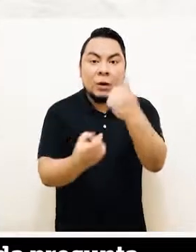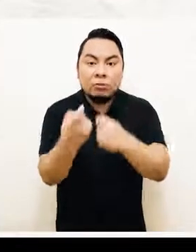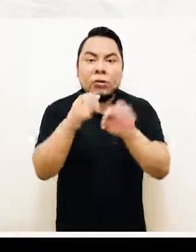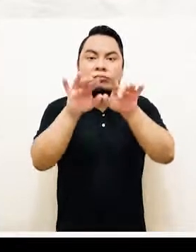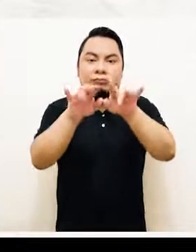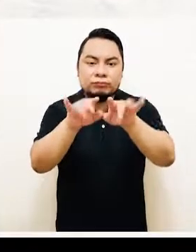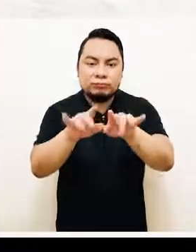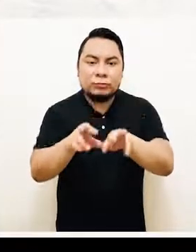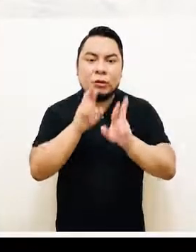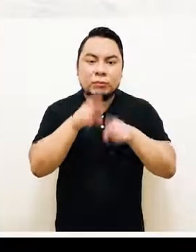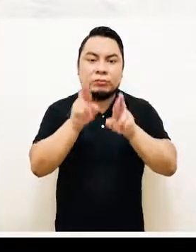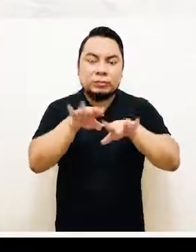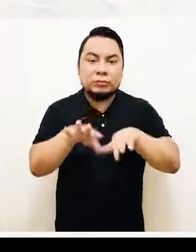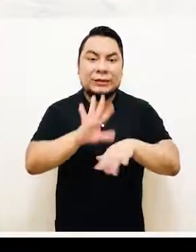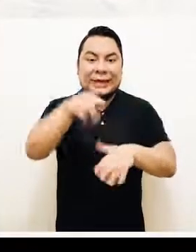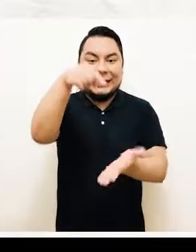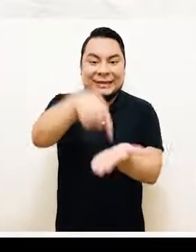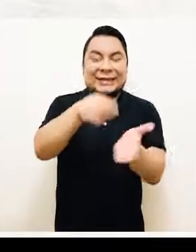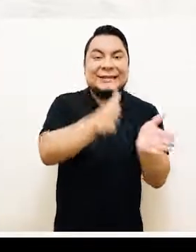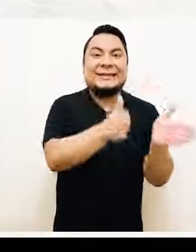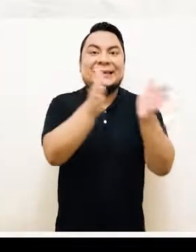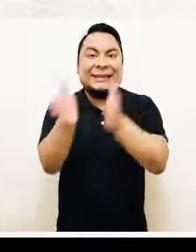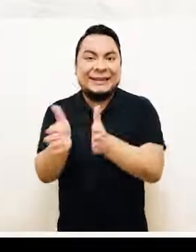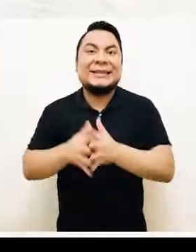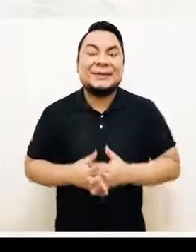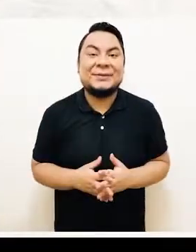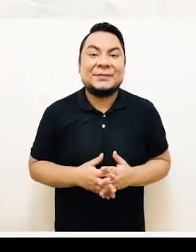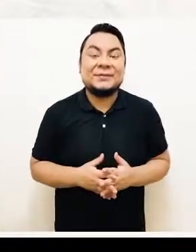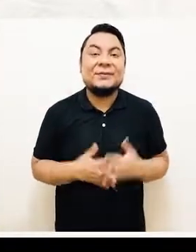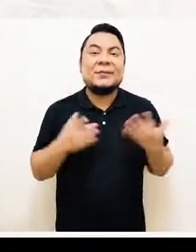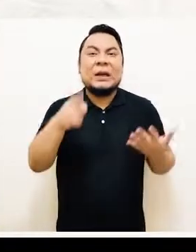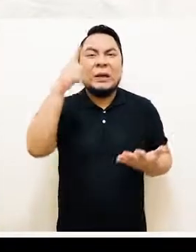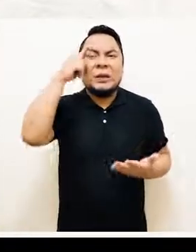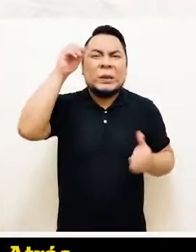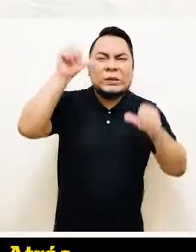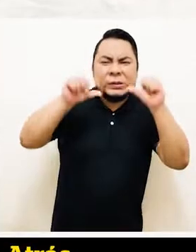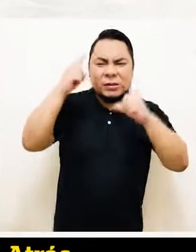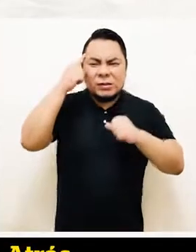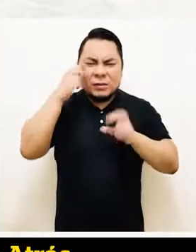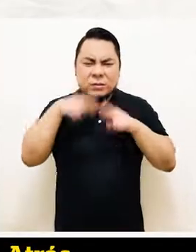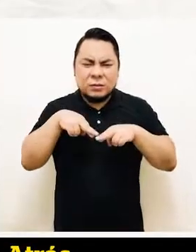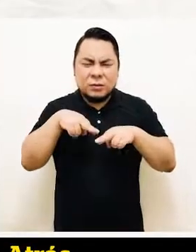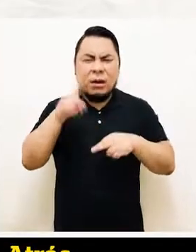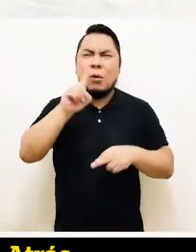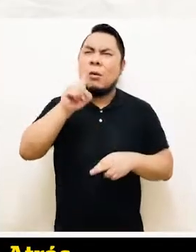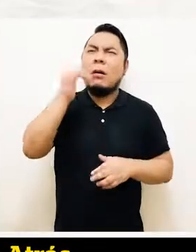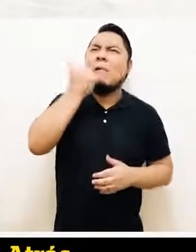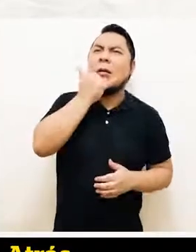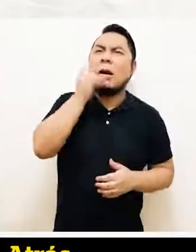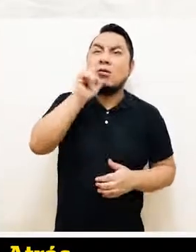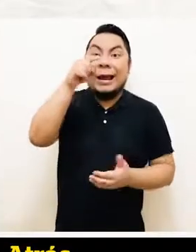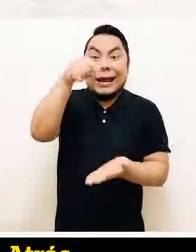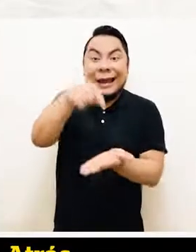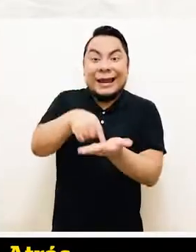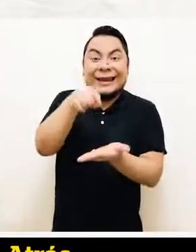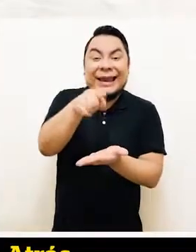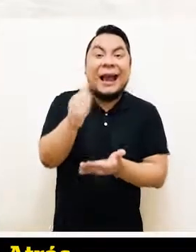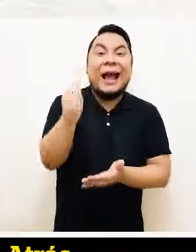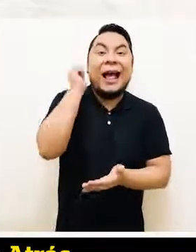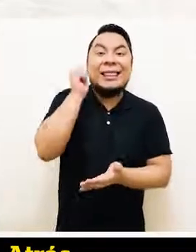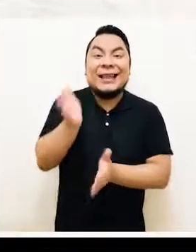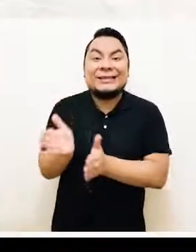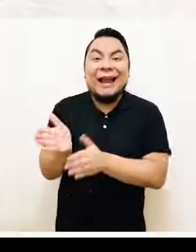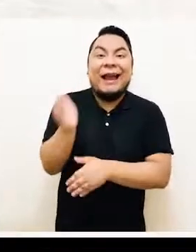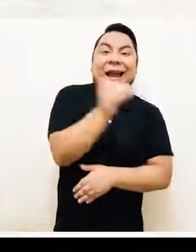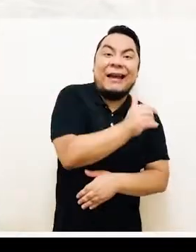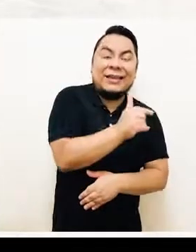pregunta y continúa haciendo clic en Siguiente. Si no estás seguro de tu respuesta, puedes pulsar en cualquier momento el